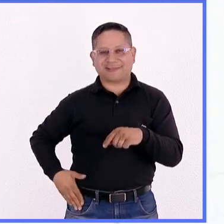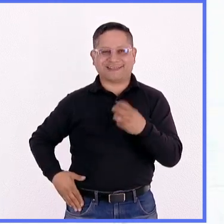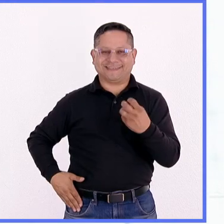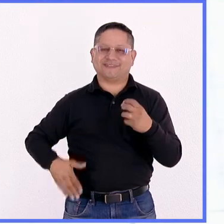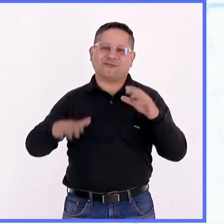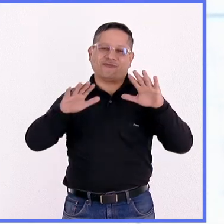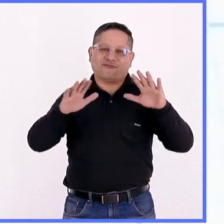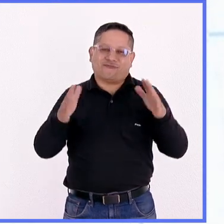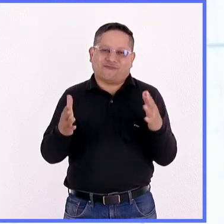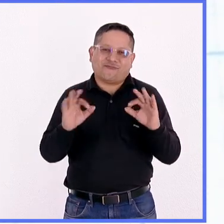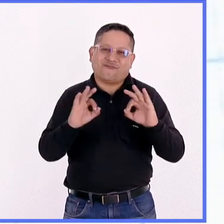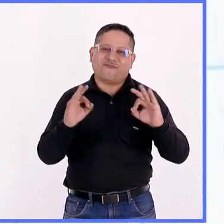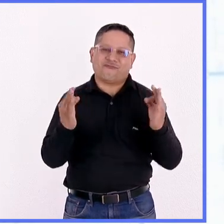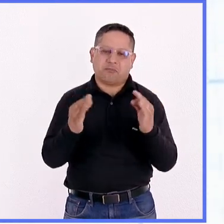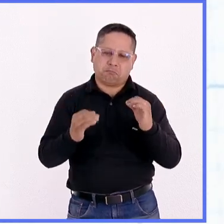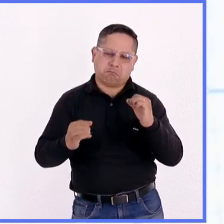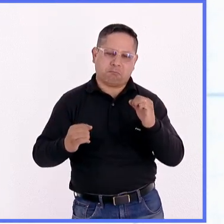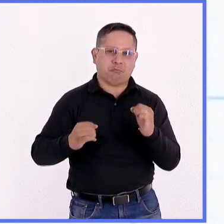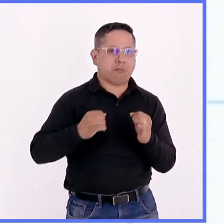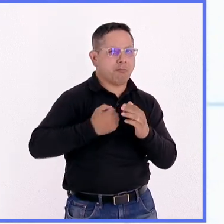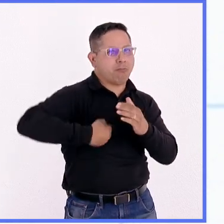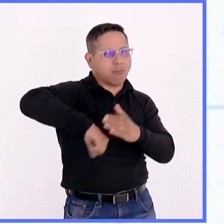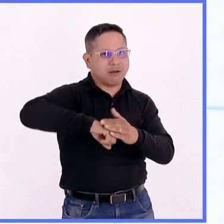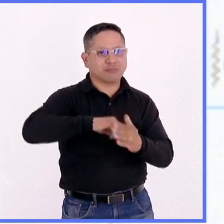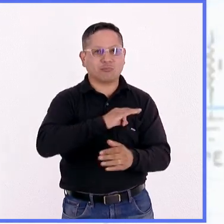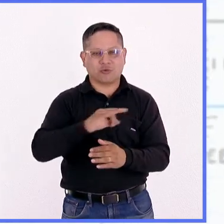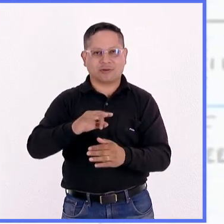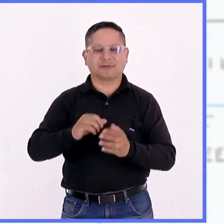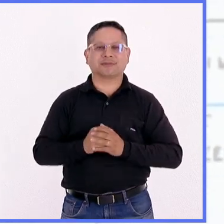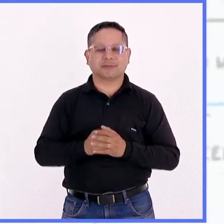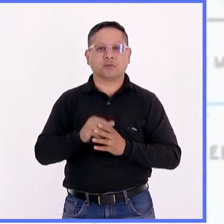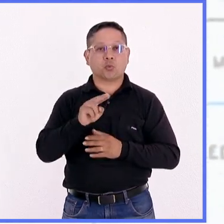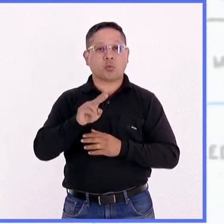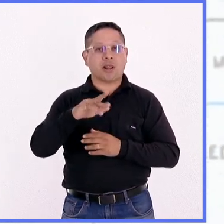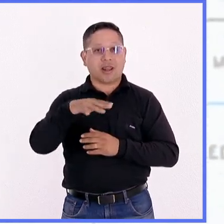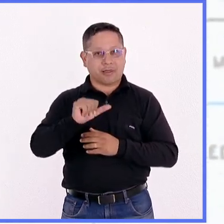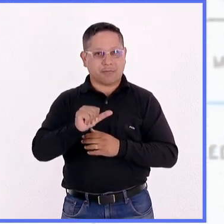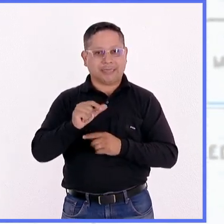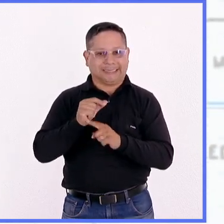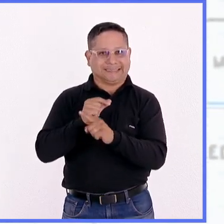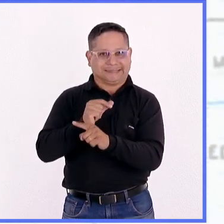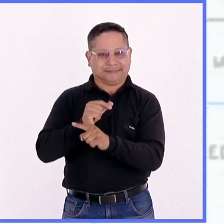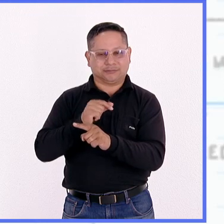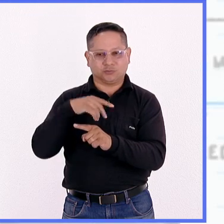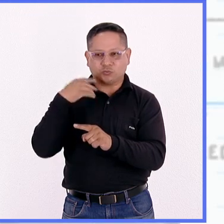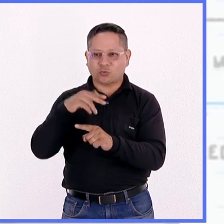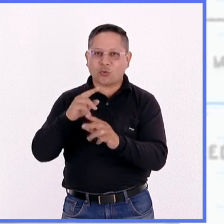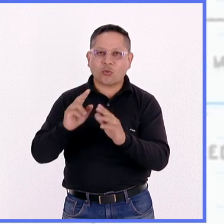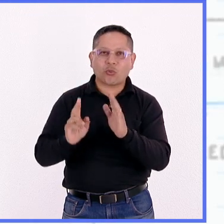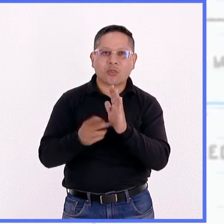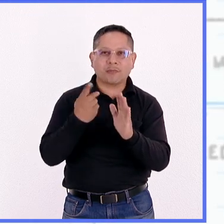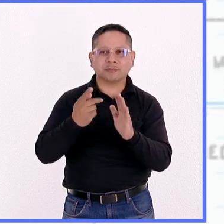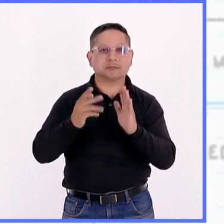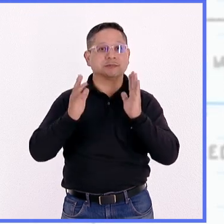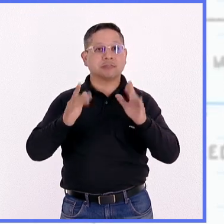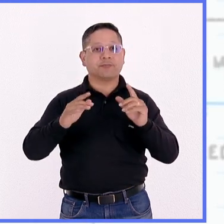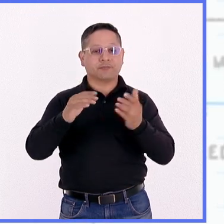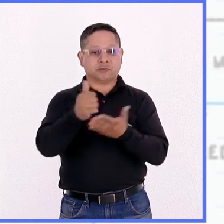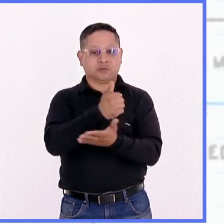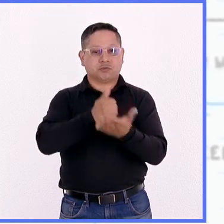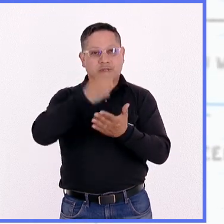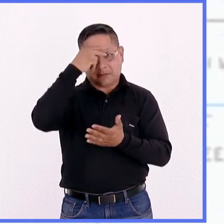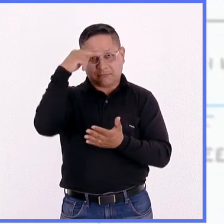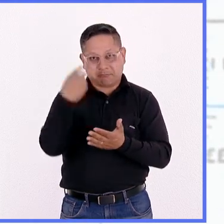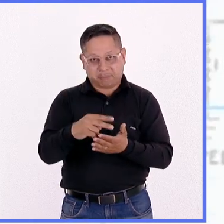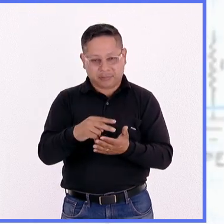ayuda a tener un mejor golpe. De estar casi extinto, el ulama vive un renacimiento. Con 10 equipos en la Ciudad de México